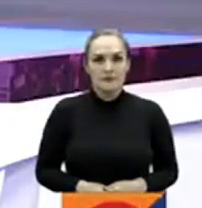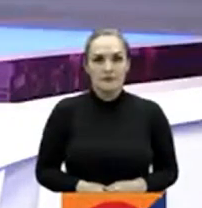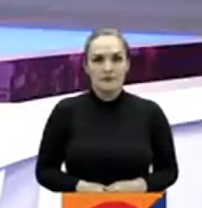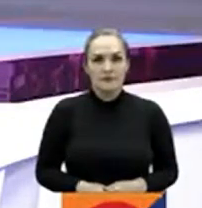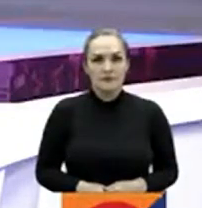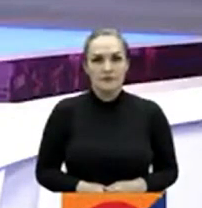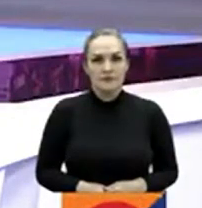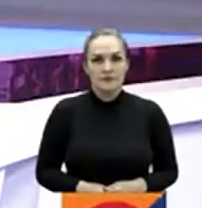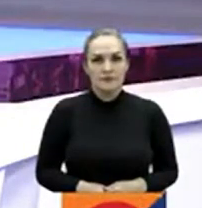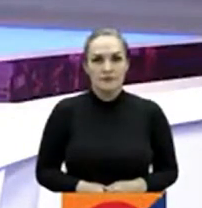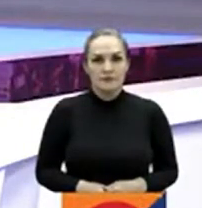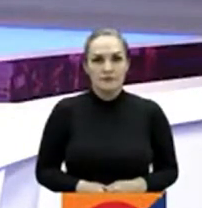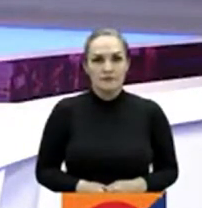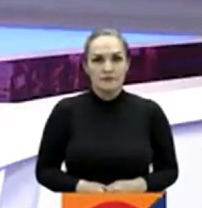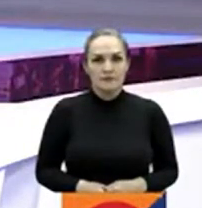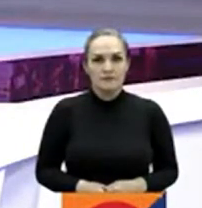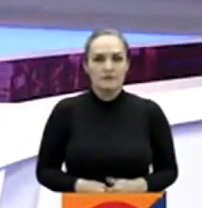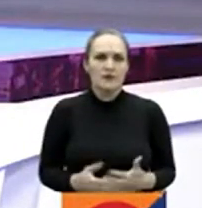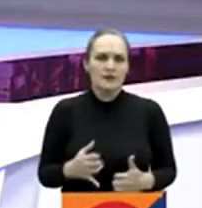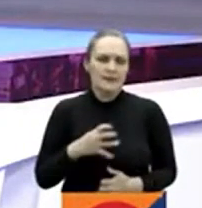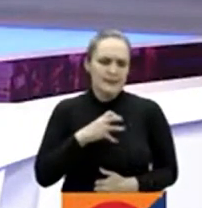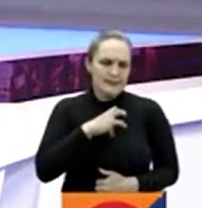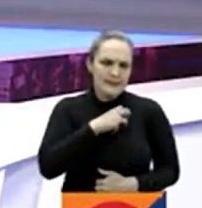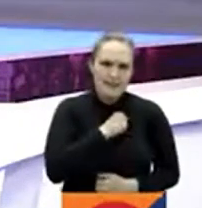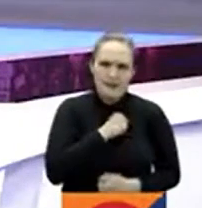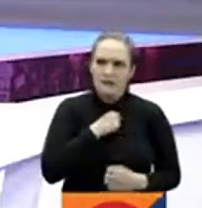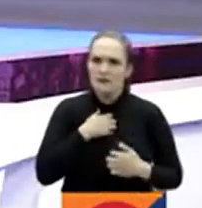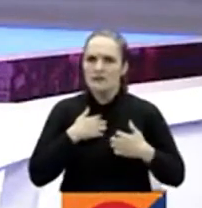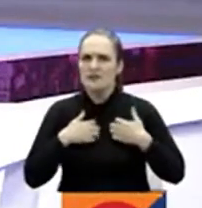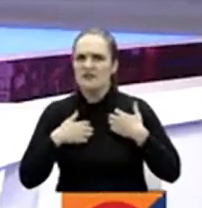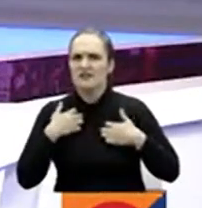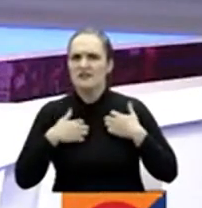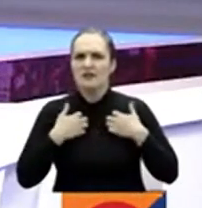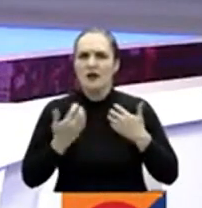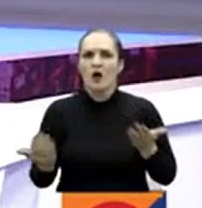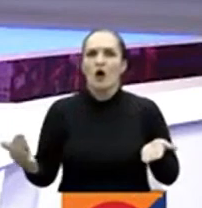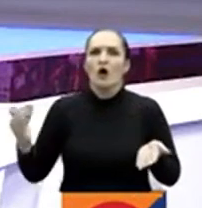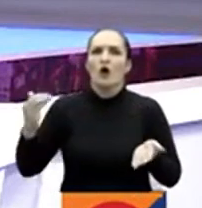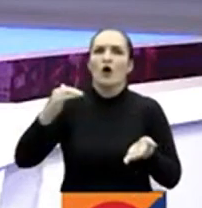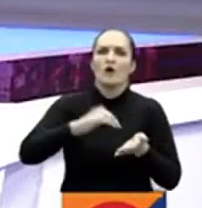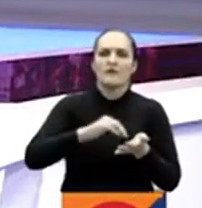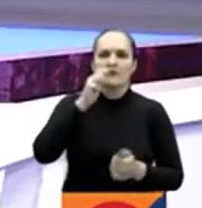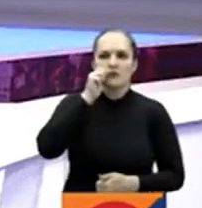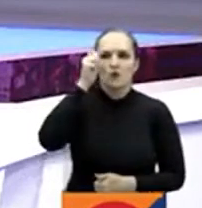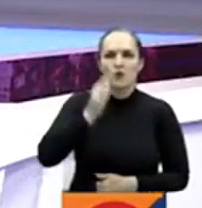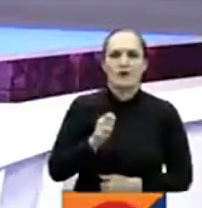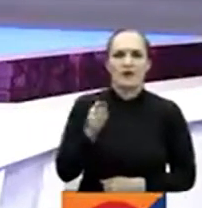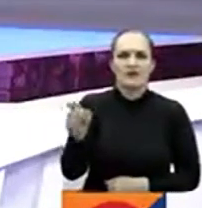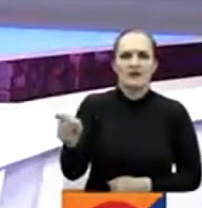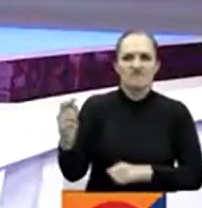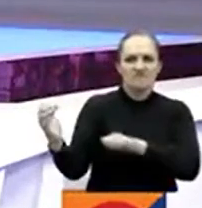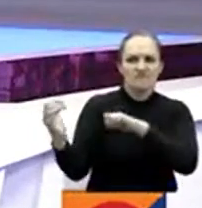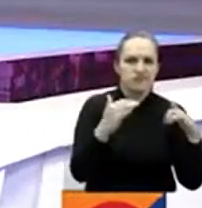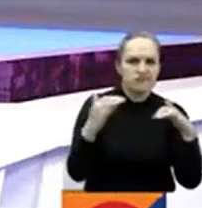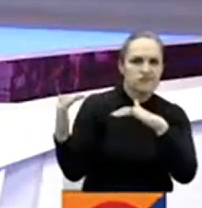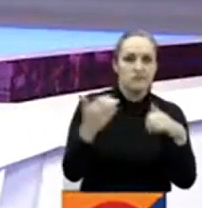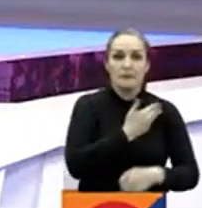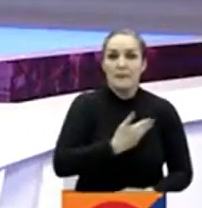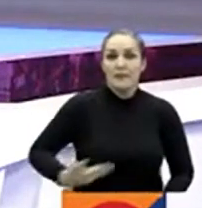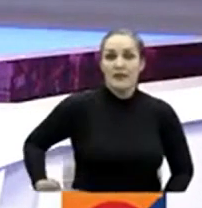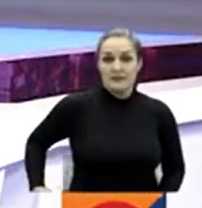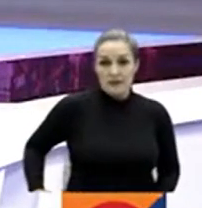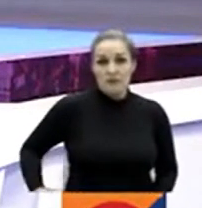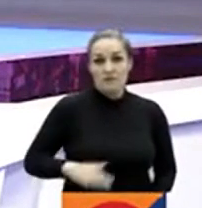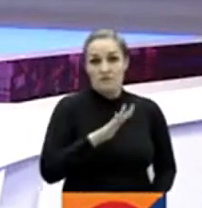El luto y la zozobra fueron la constante de nuevo en un día de guerra en Ucrania. El presidente Zelensky lideró